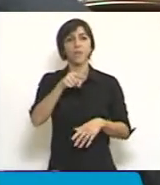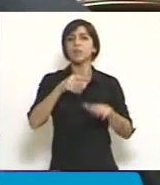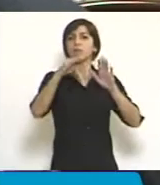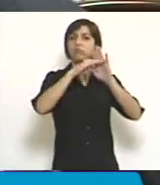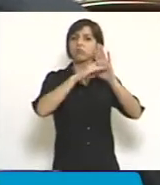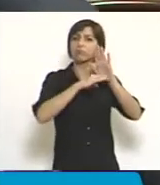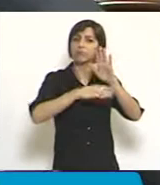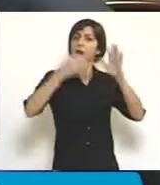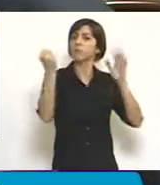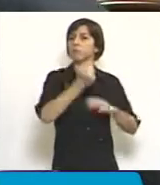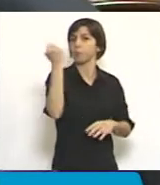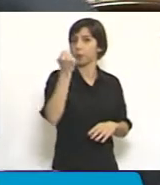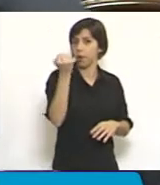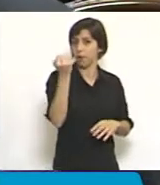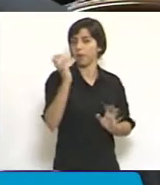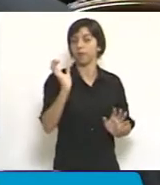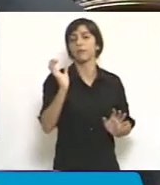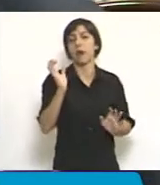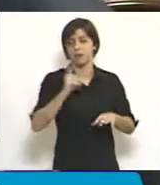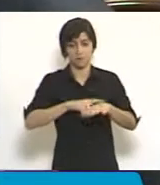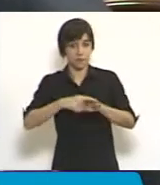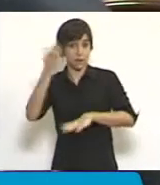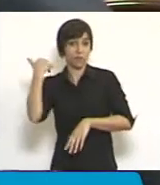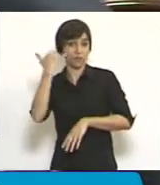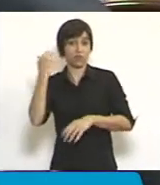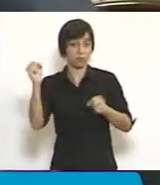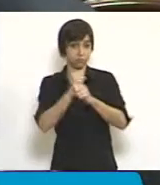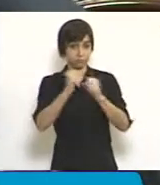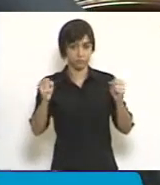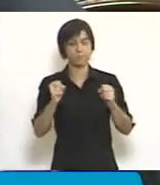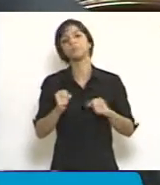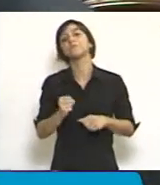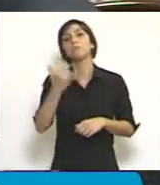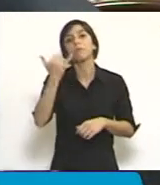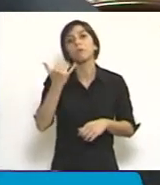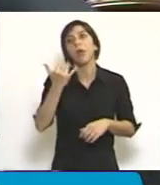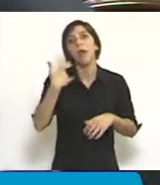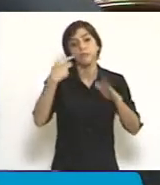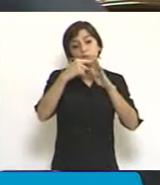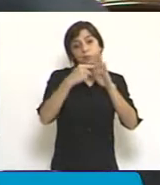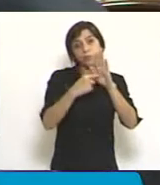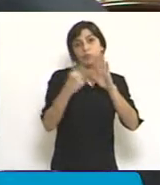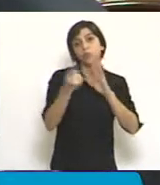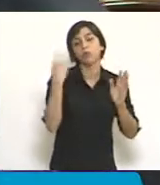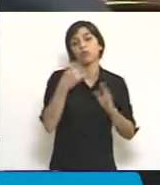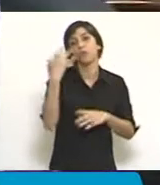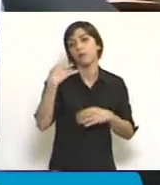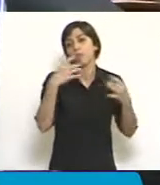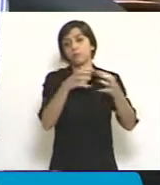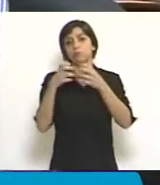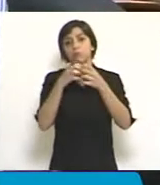Código Procesal que sancionamos hace un tiempo. Y cito estos principios porque me parece que si vamos a discutir la